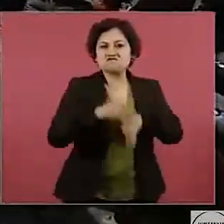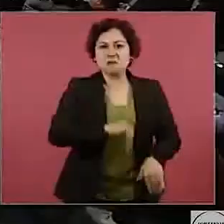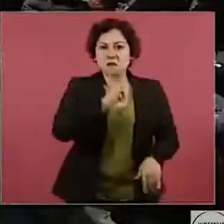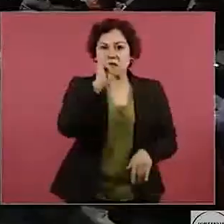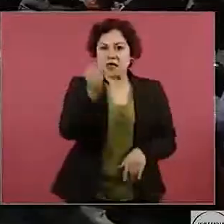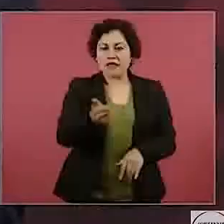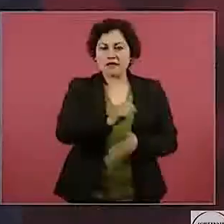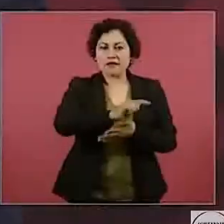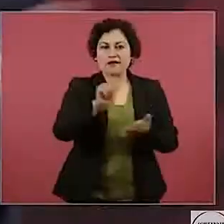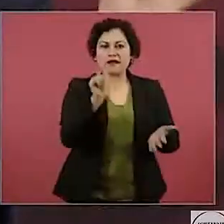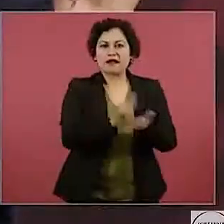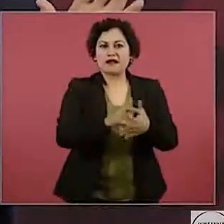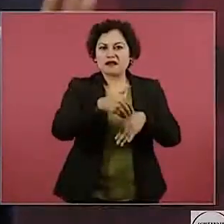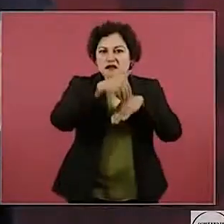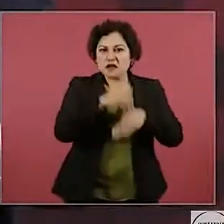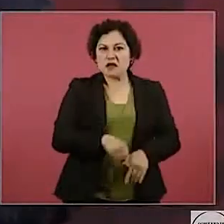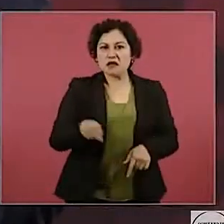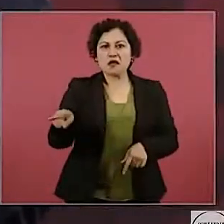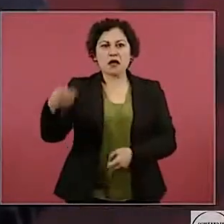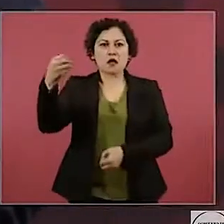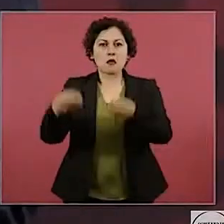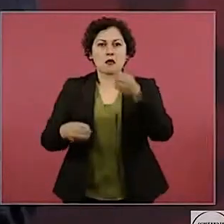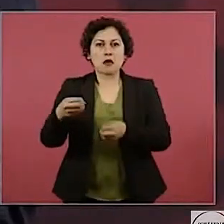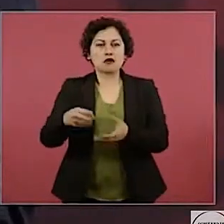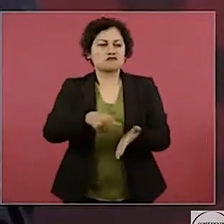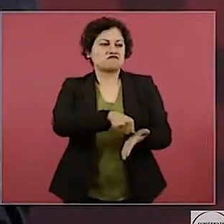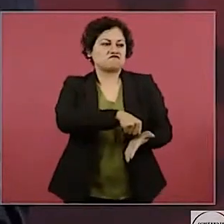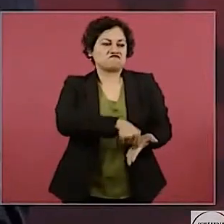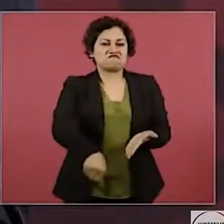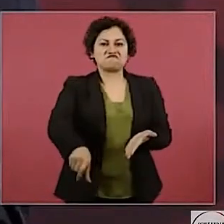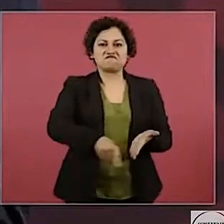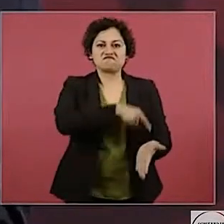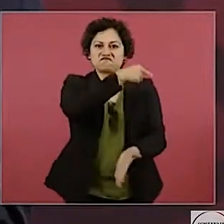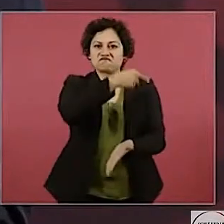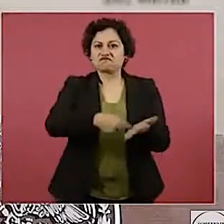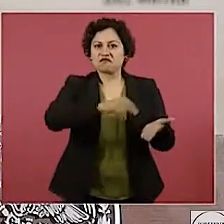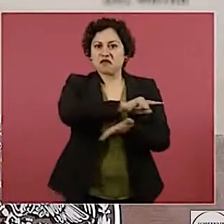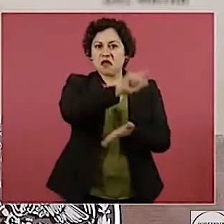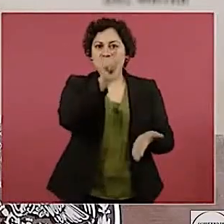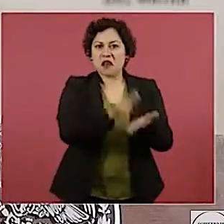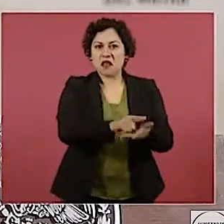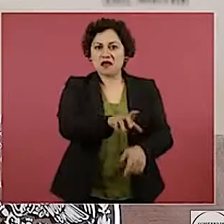y cancelan la ley eléctrica.